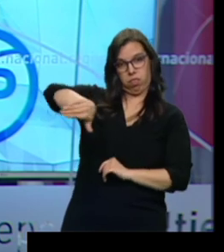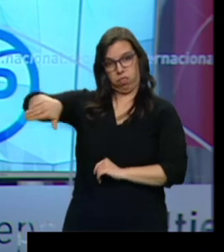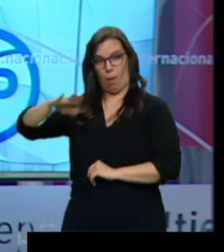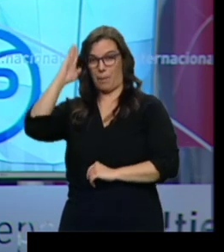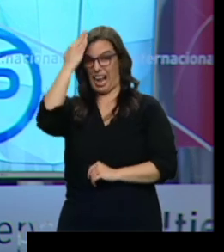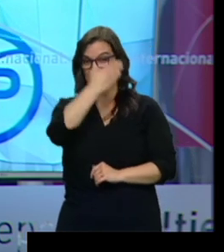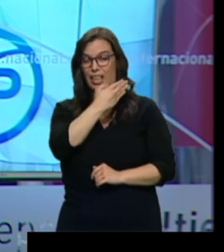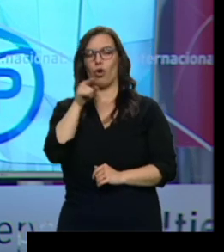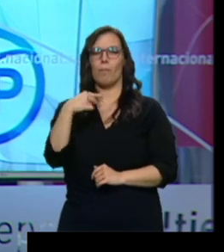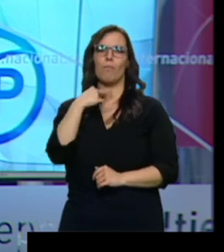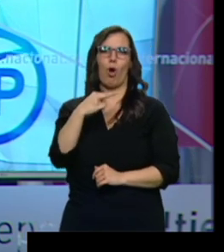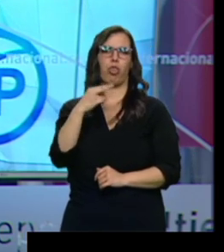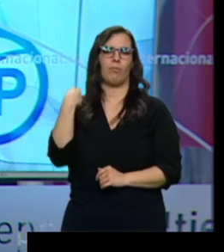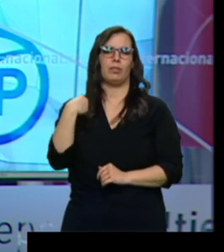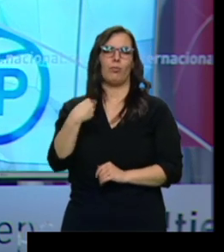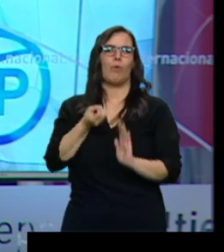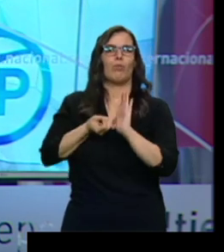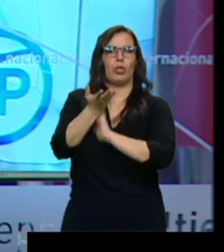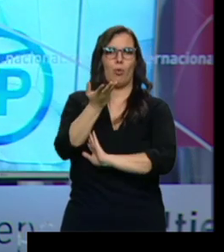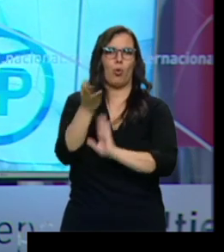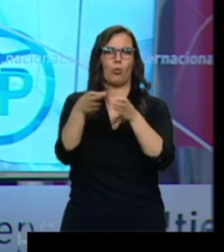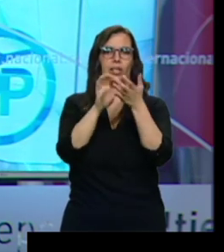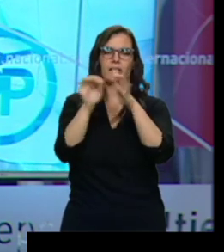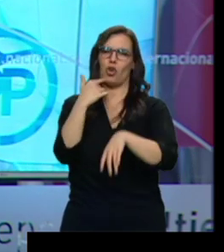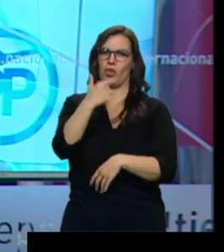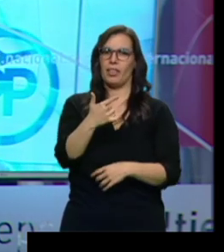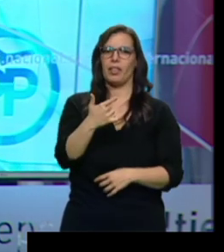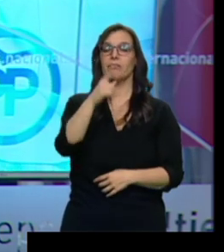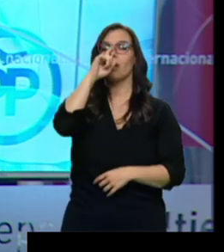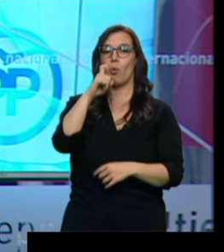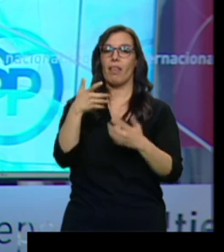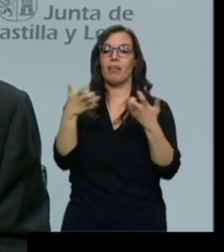Junta. De Santiago Juárez le ha recomendado esto al líder de su partido.